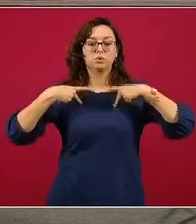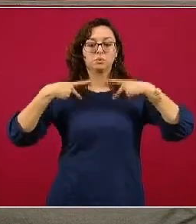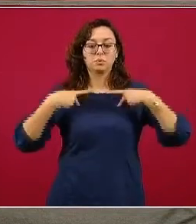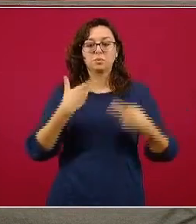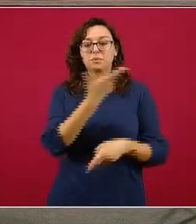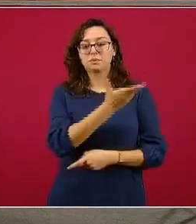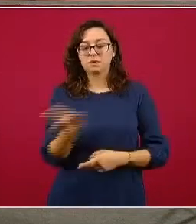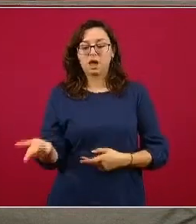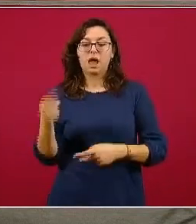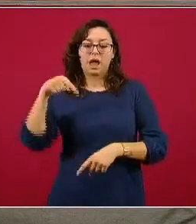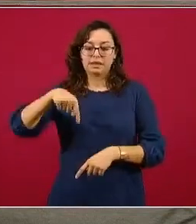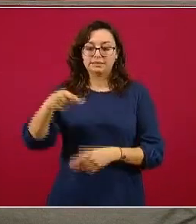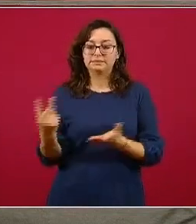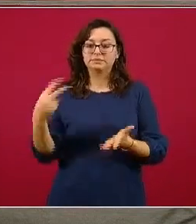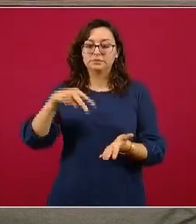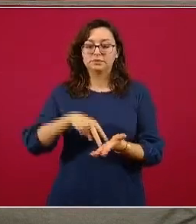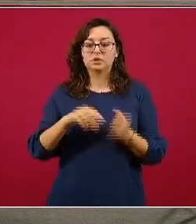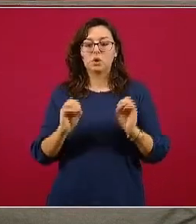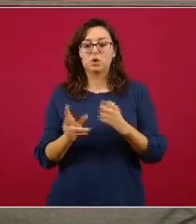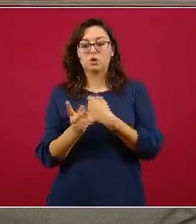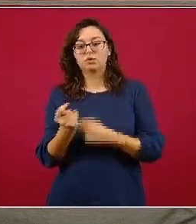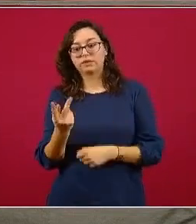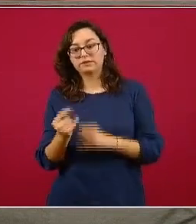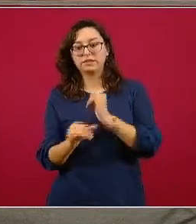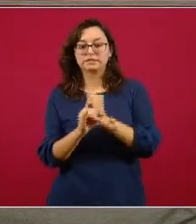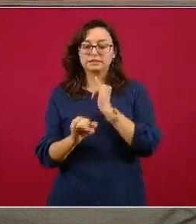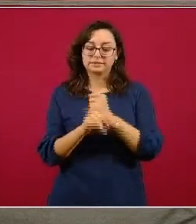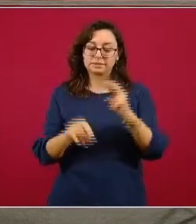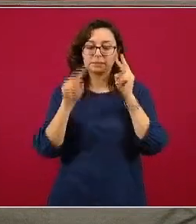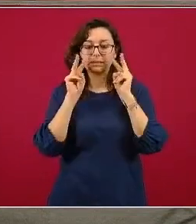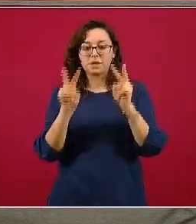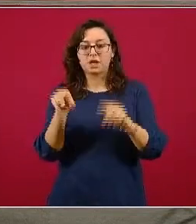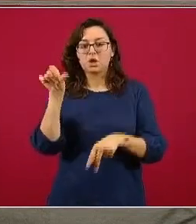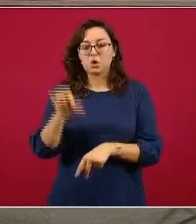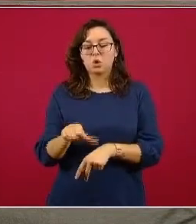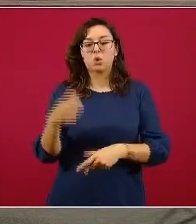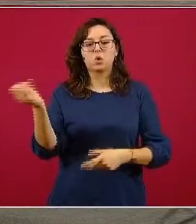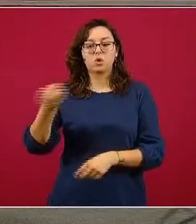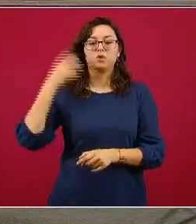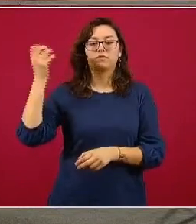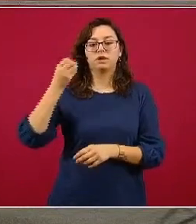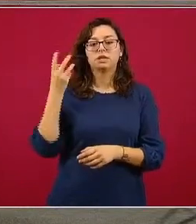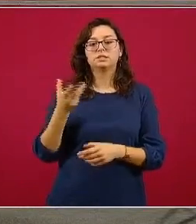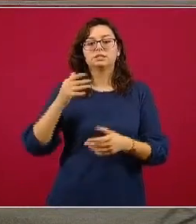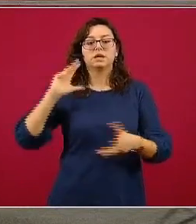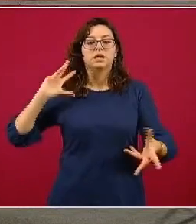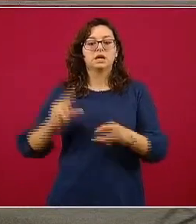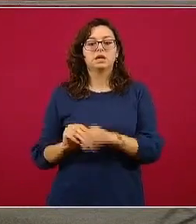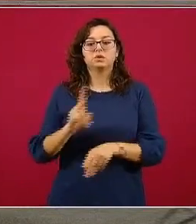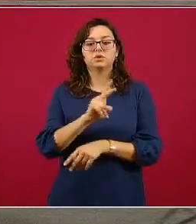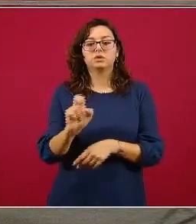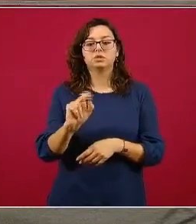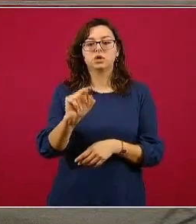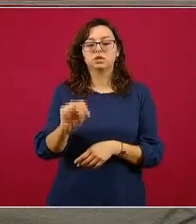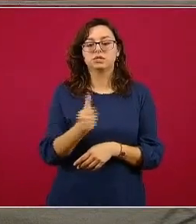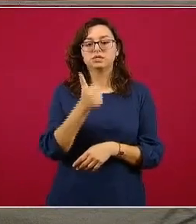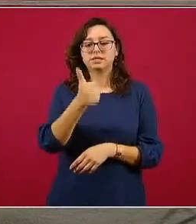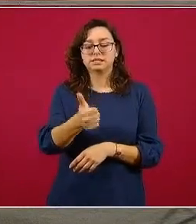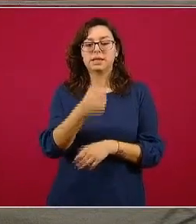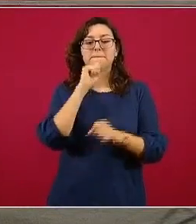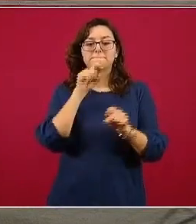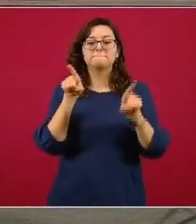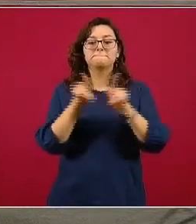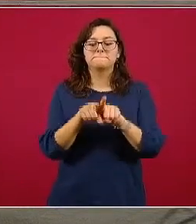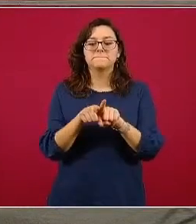sea de manera presencial o virtual, nos acompañan en esta conferencia vespertina número 286, también